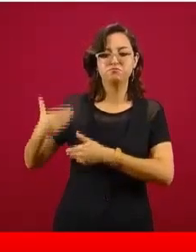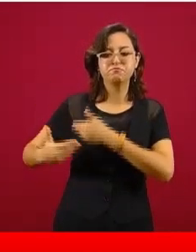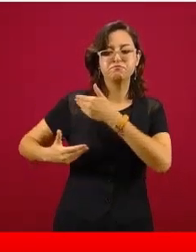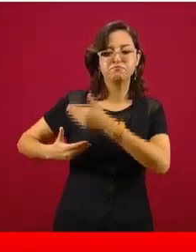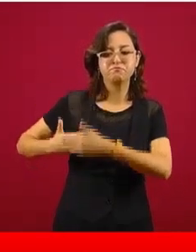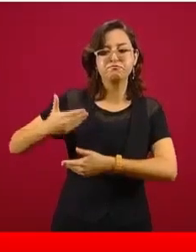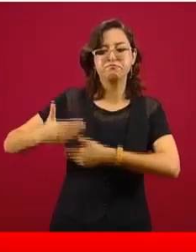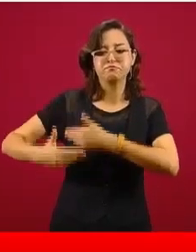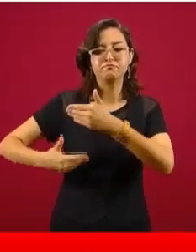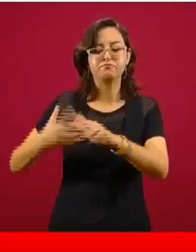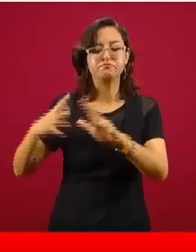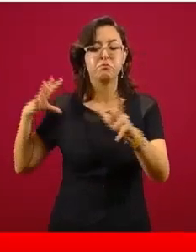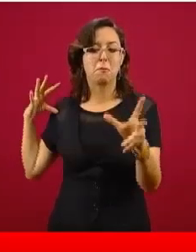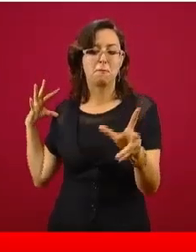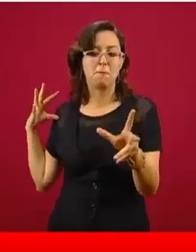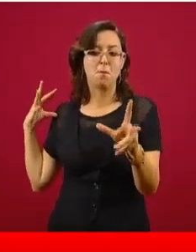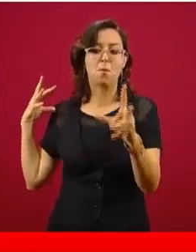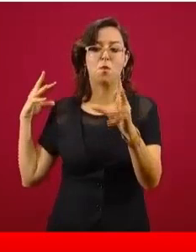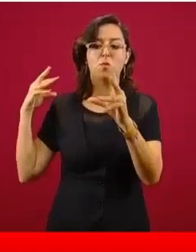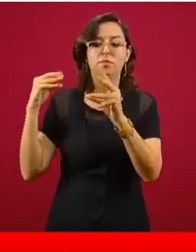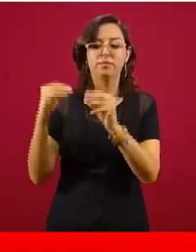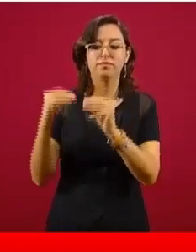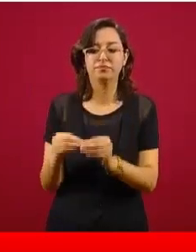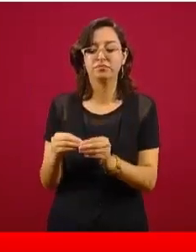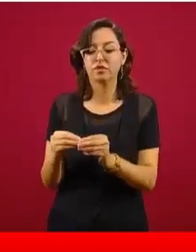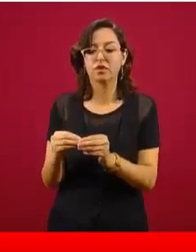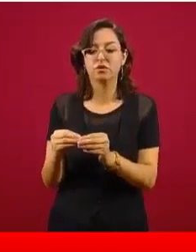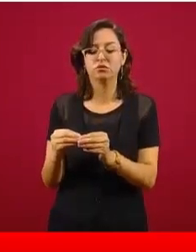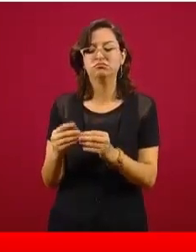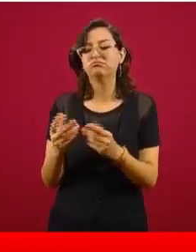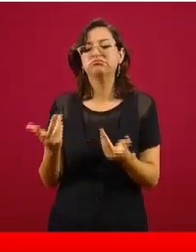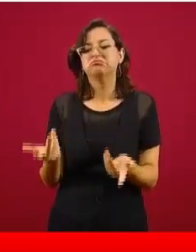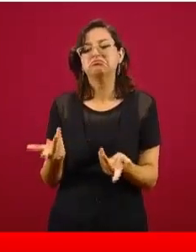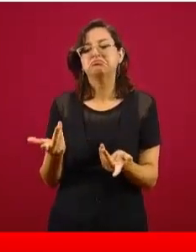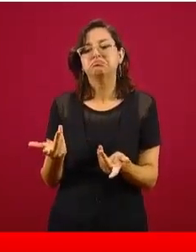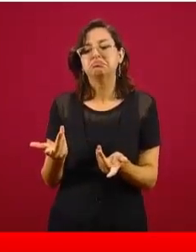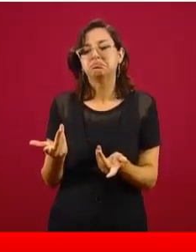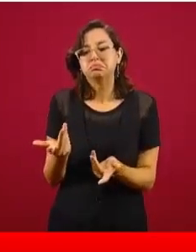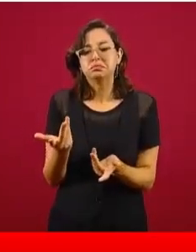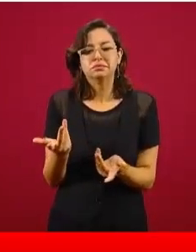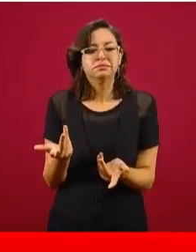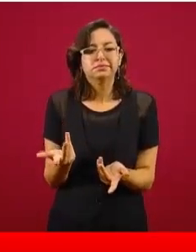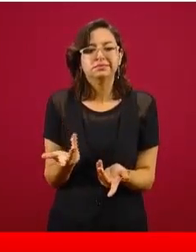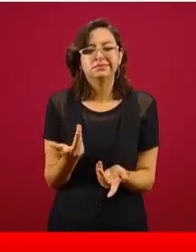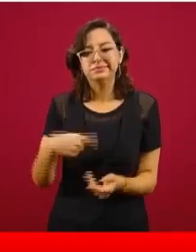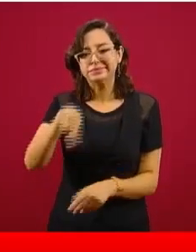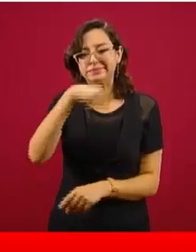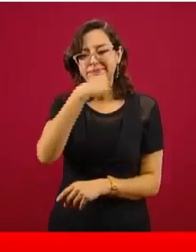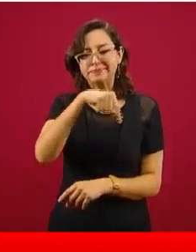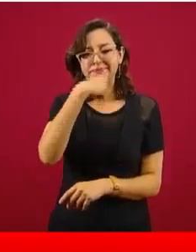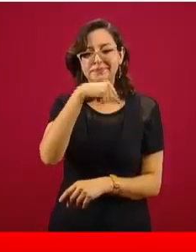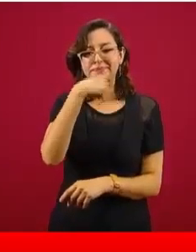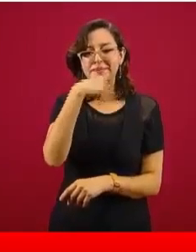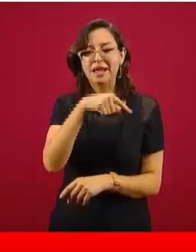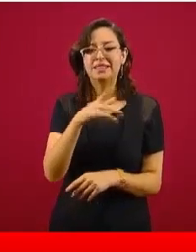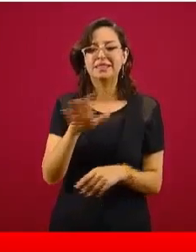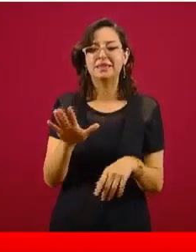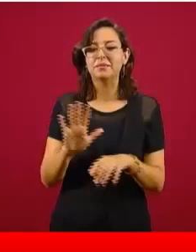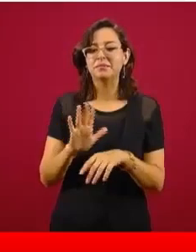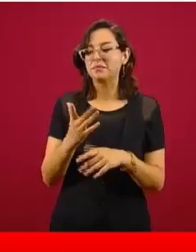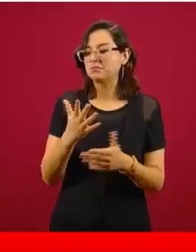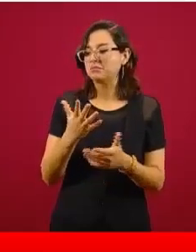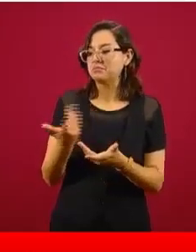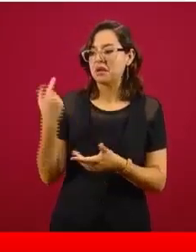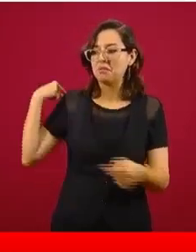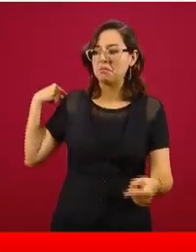contar los casos acumulados tiene poco sentido de información en términos de lo que está ocurriendo respecto